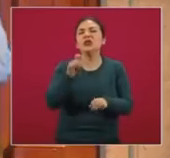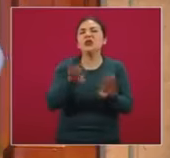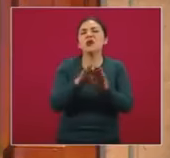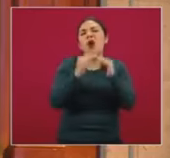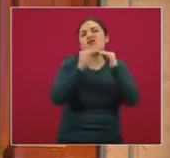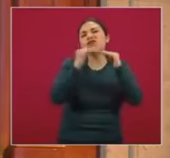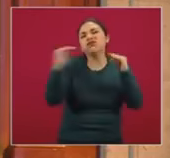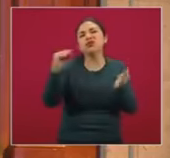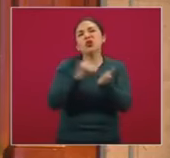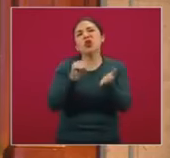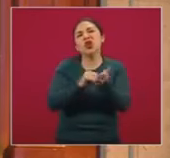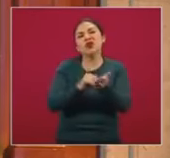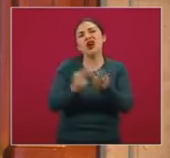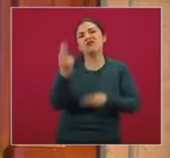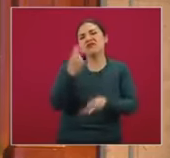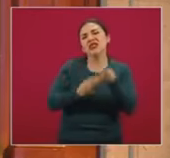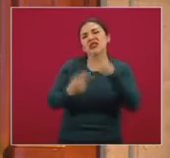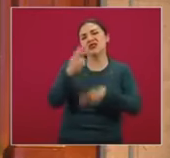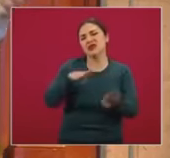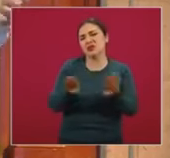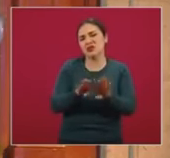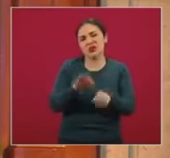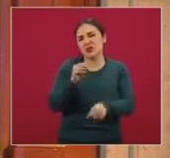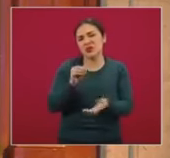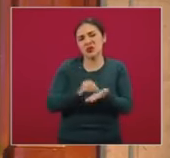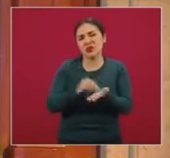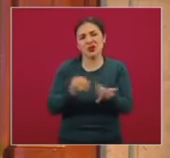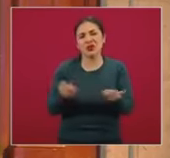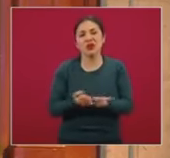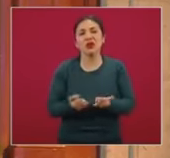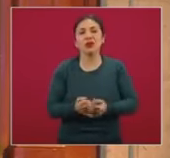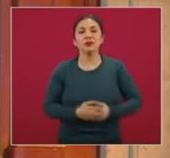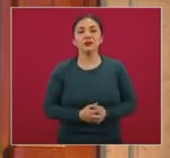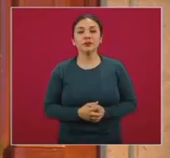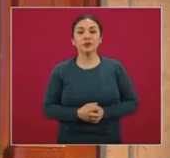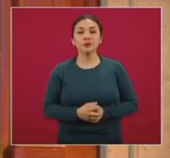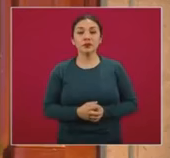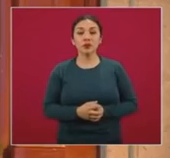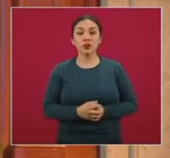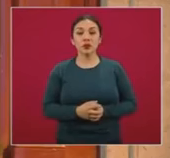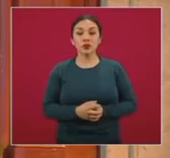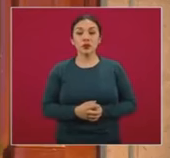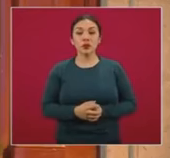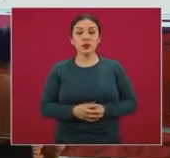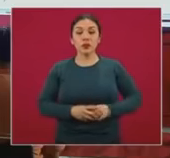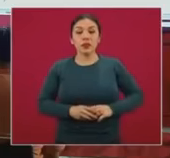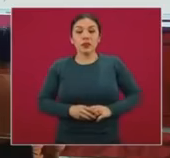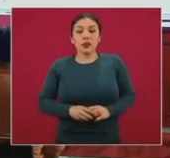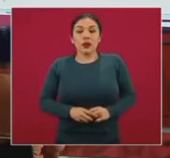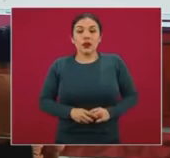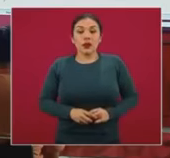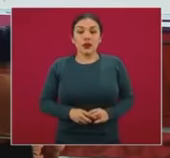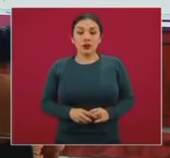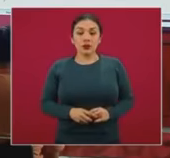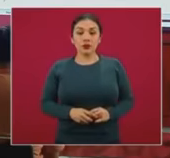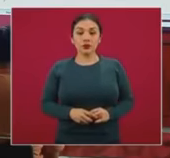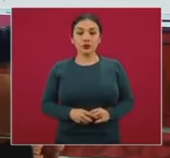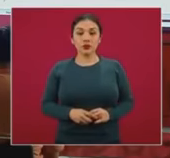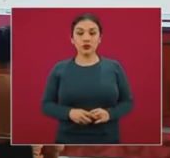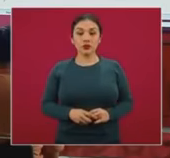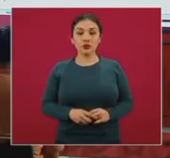activa, similar a los meses previos. Veamos la siguiente, que es la última de este grupo, y que es precisamente